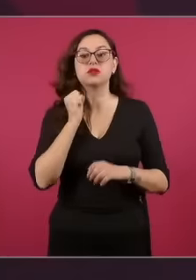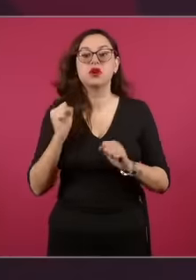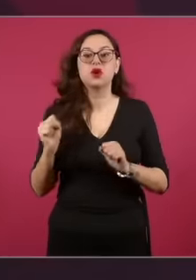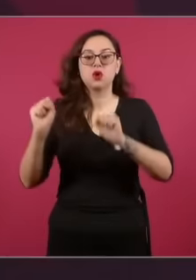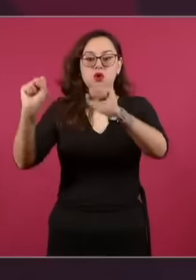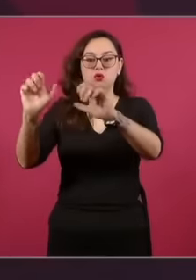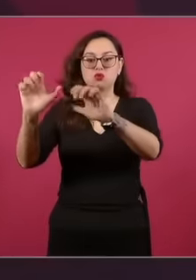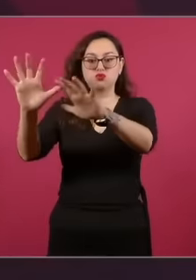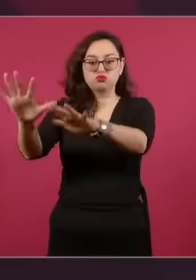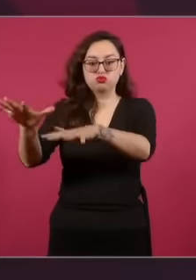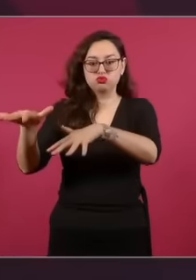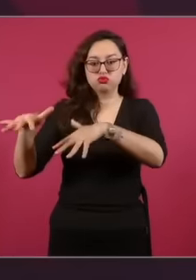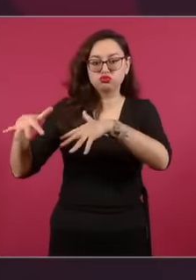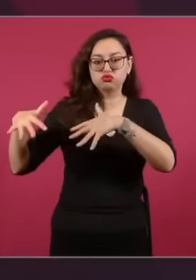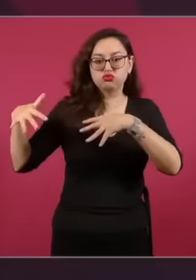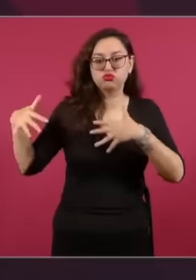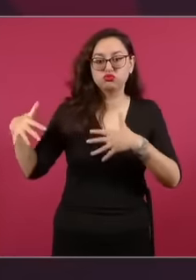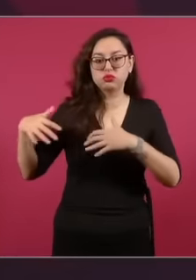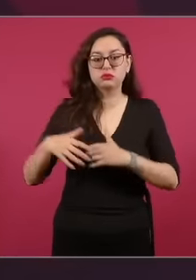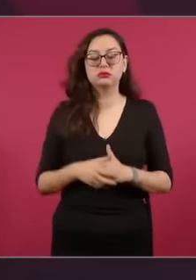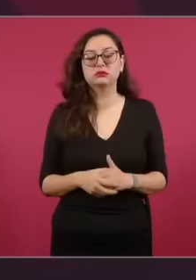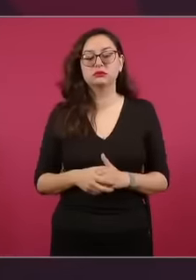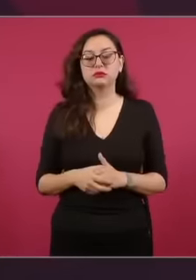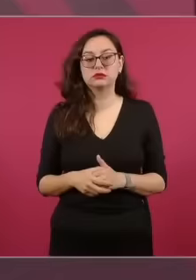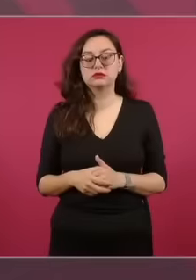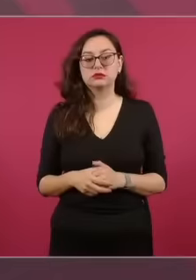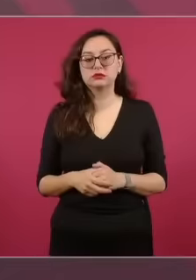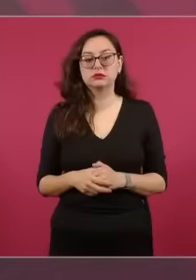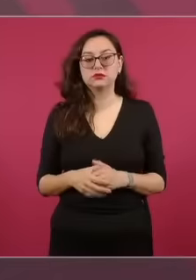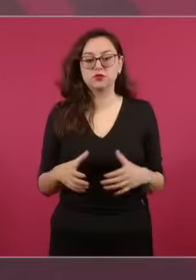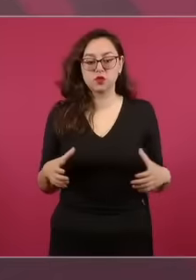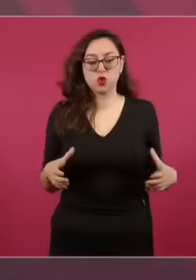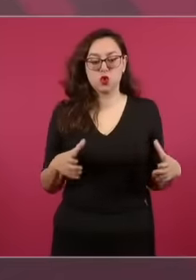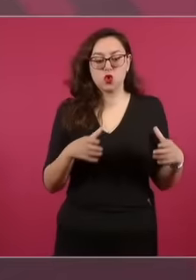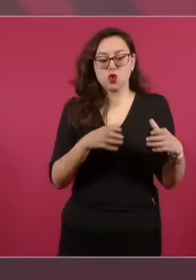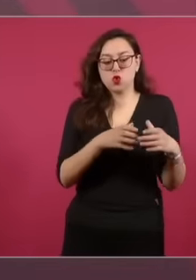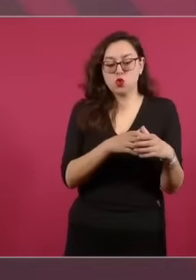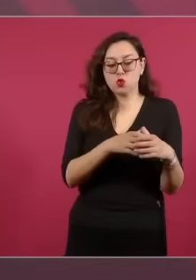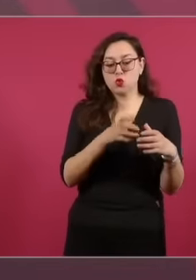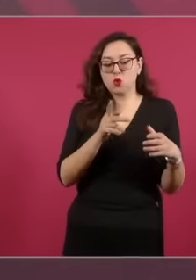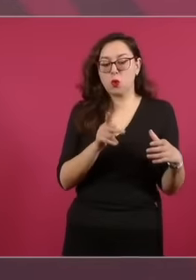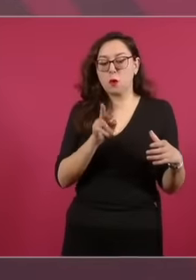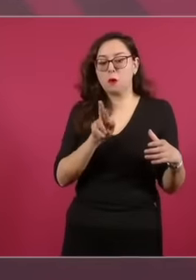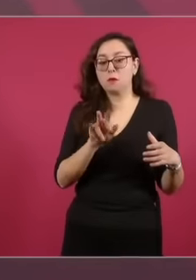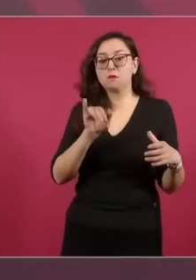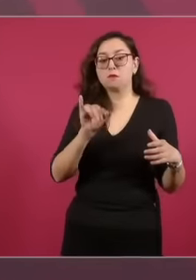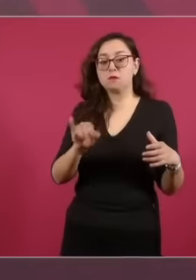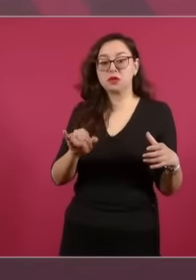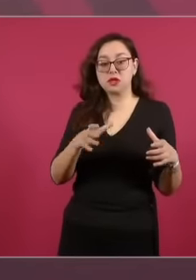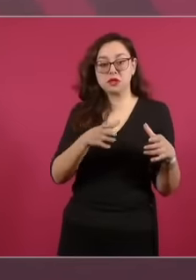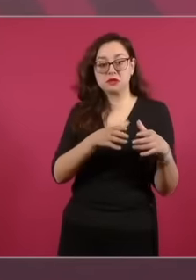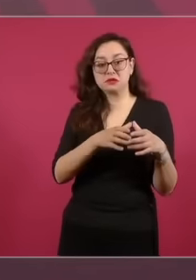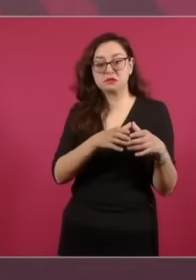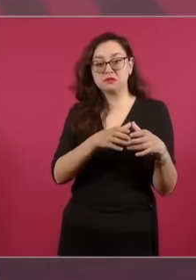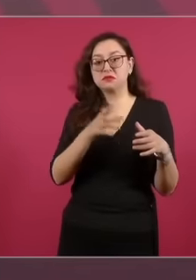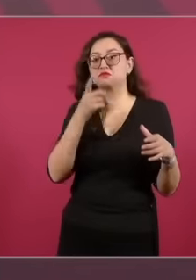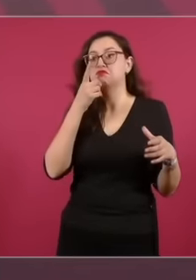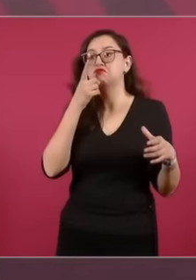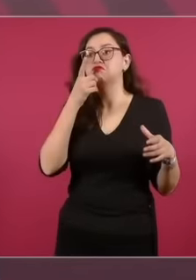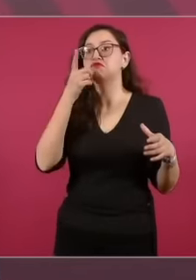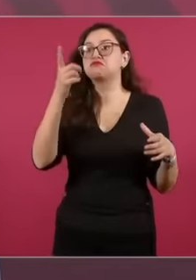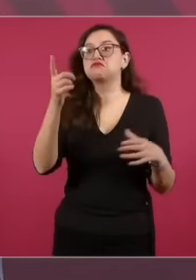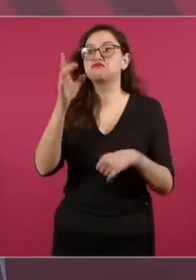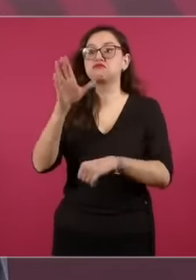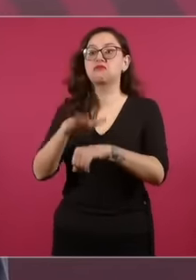los del PRI dicen nosotros nos vamos a salir del pleno